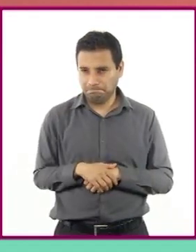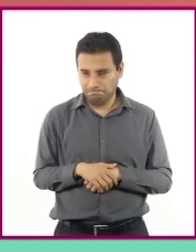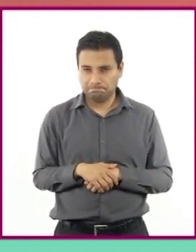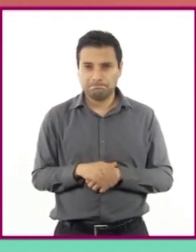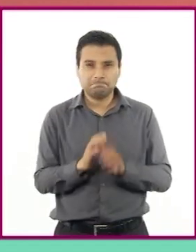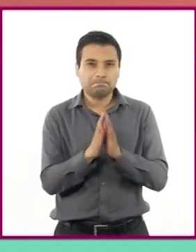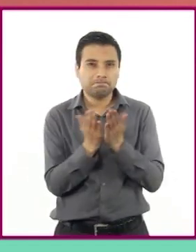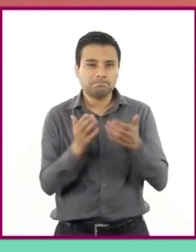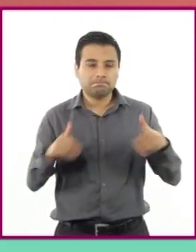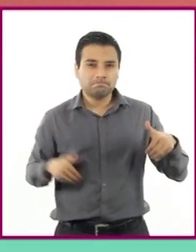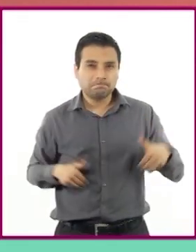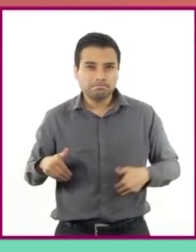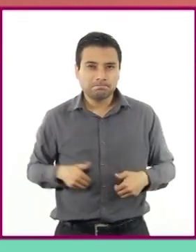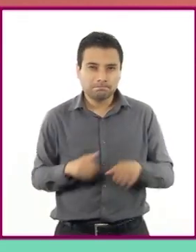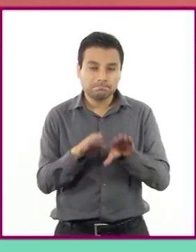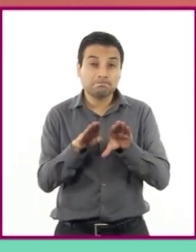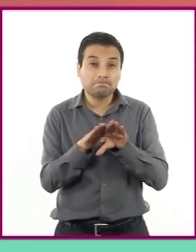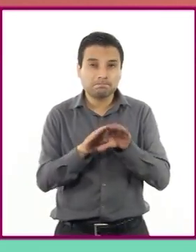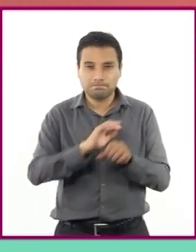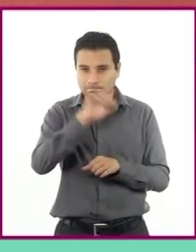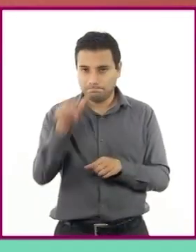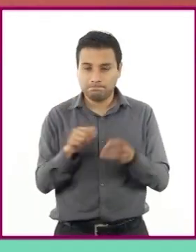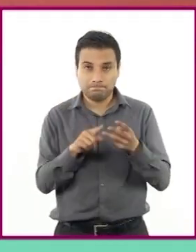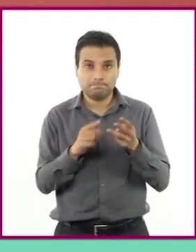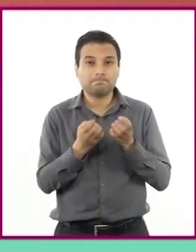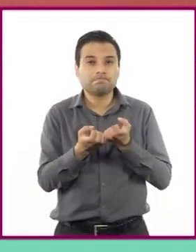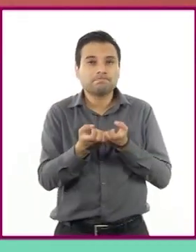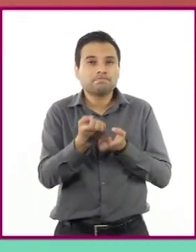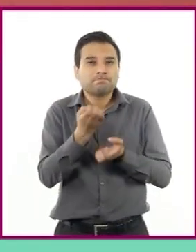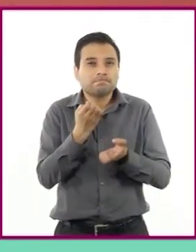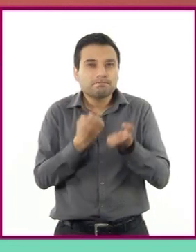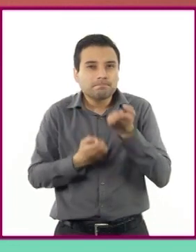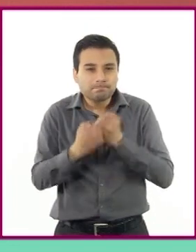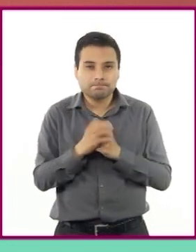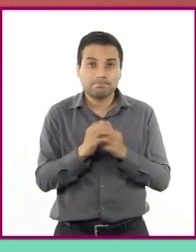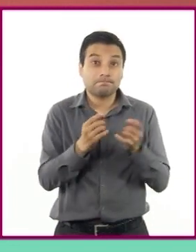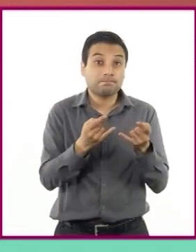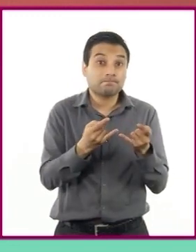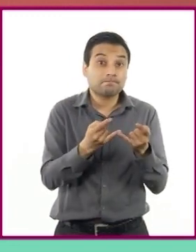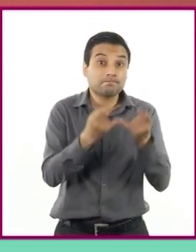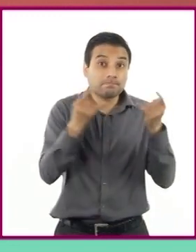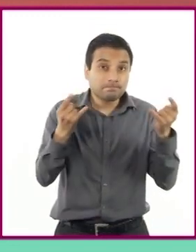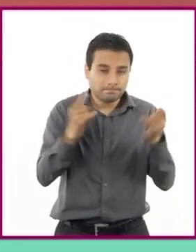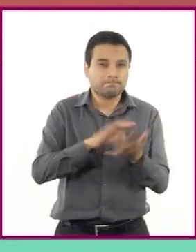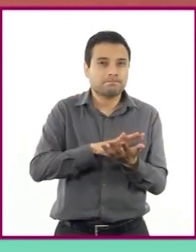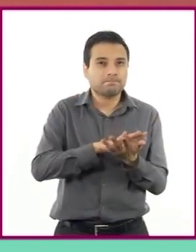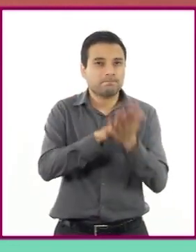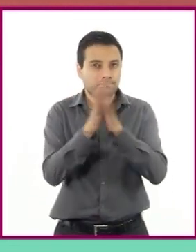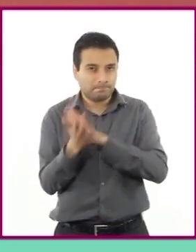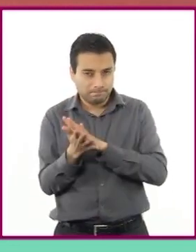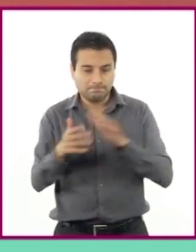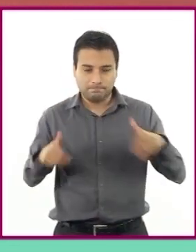teatrales. Y finalmente, haremos un pequeño ejercicio para adaptar un cuento a un guión de teatro.